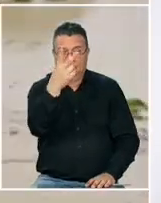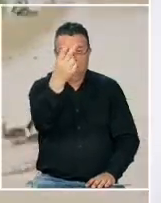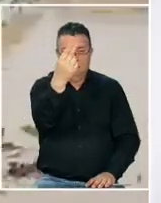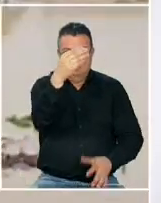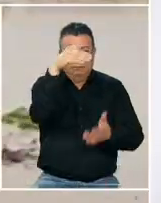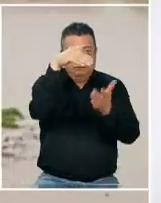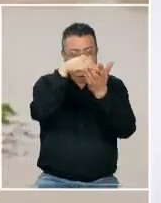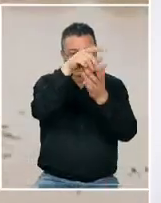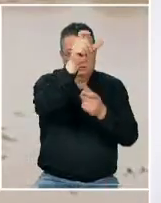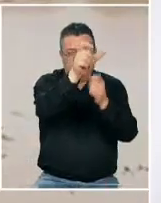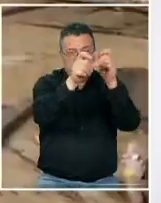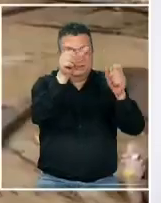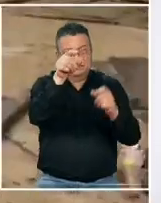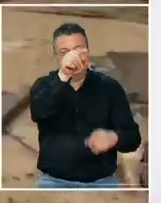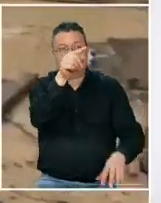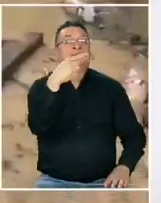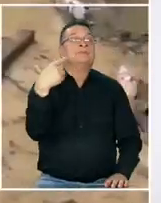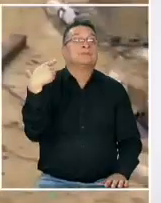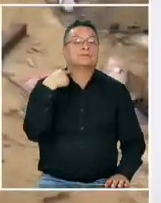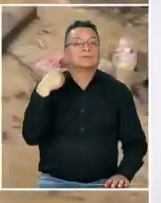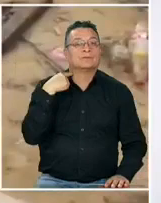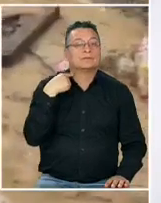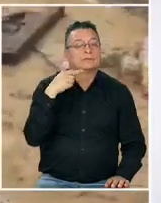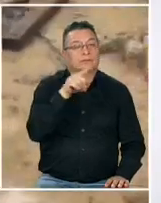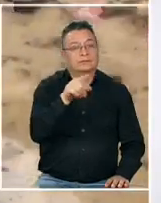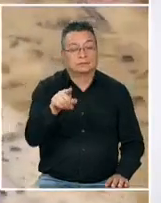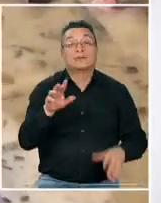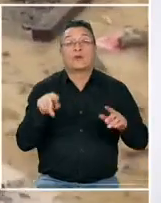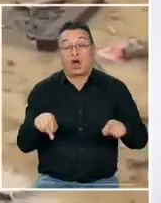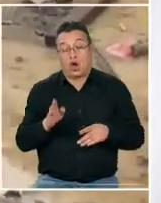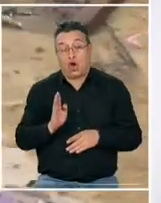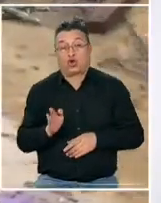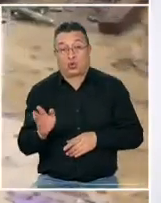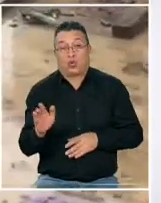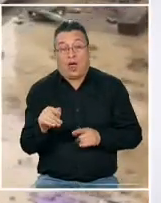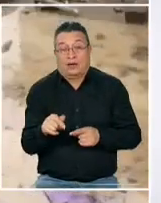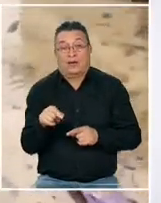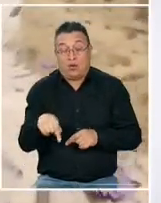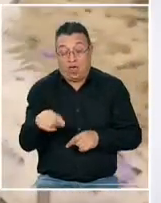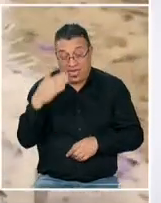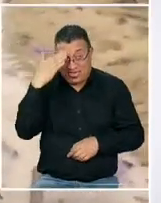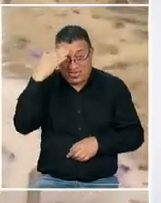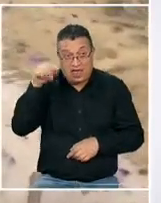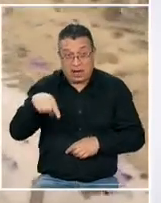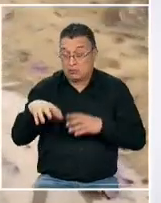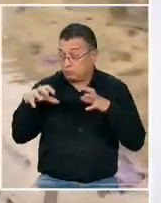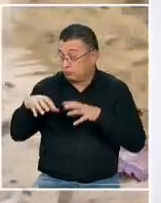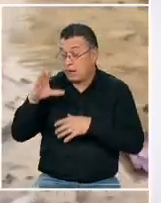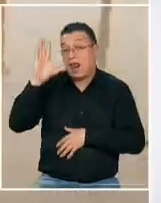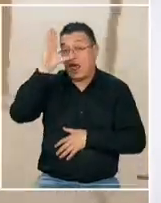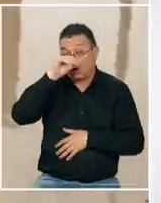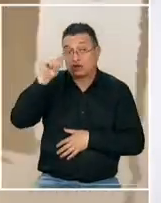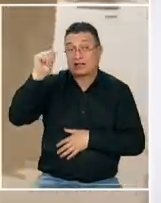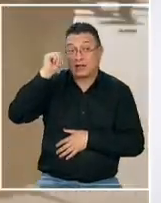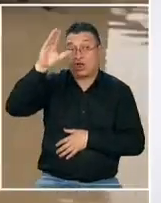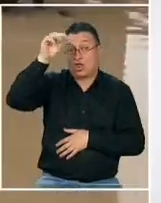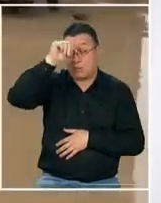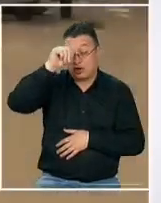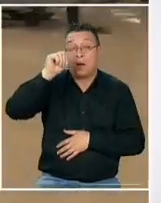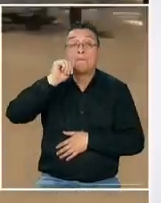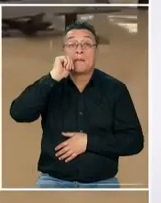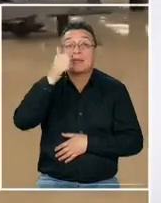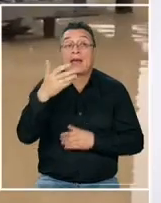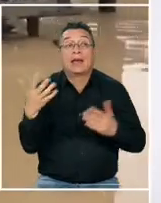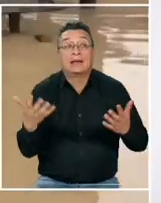personas que estarían afectadas y también se espera que esto siga esto ocurrió durante esta jornada la noche también de ayer domingo y que va a pasar